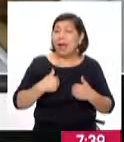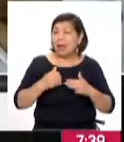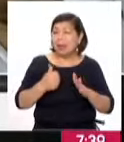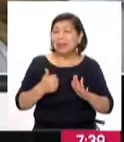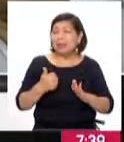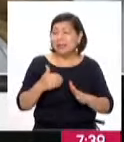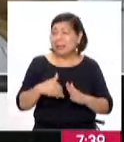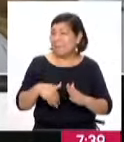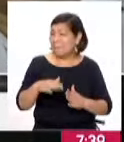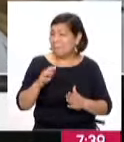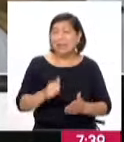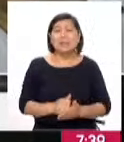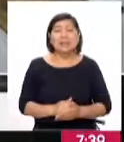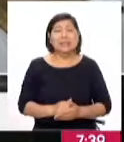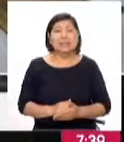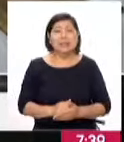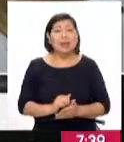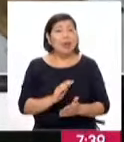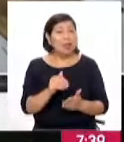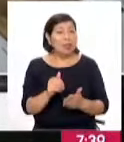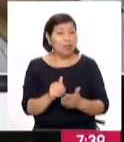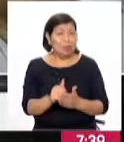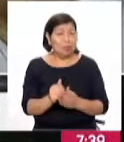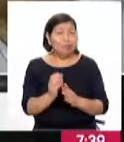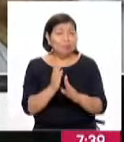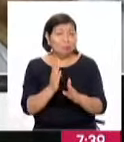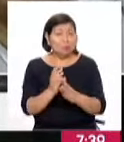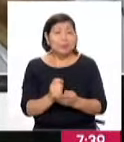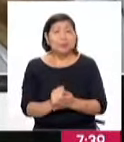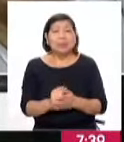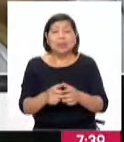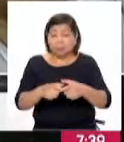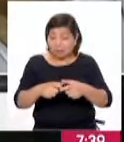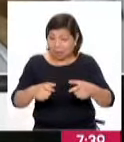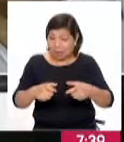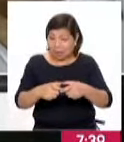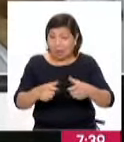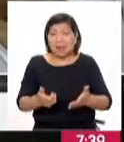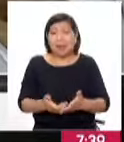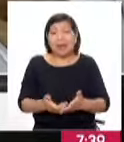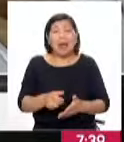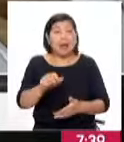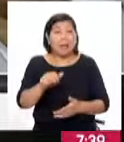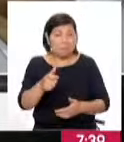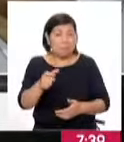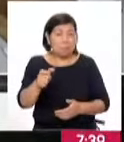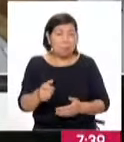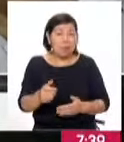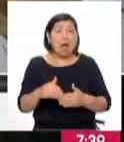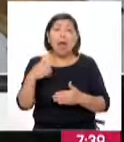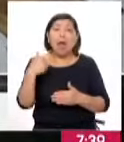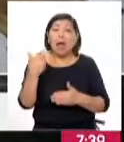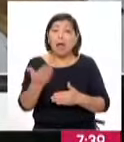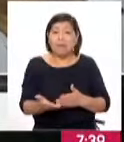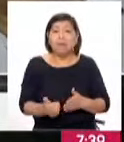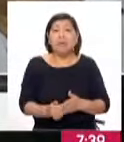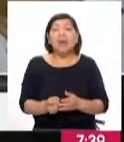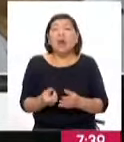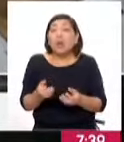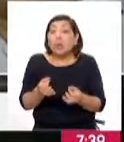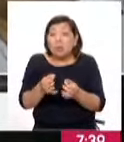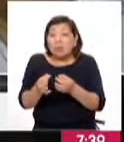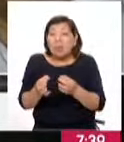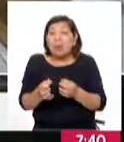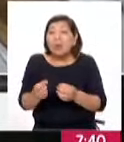65 años. Todas las ventanillas tienen que hacer preferencial. Hay personal que está en la parte externa orientando